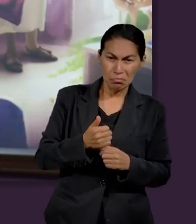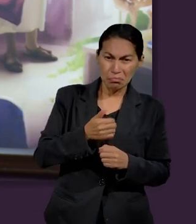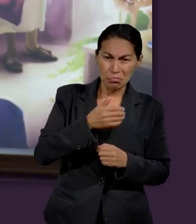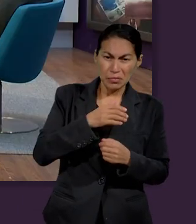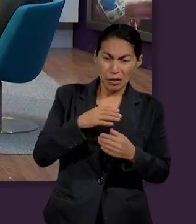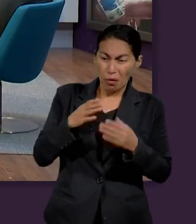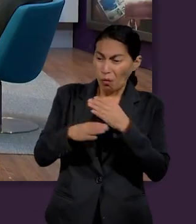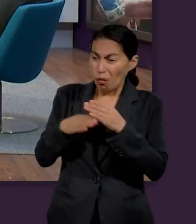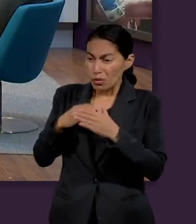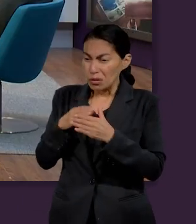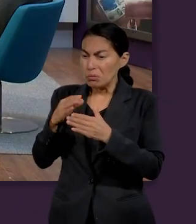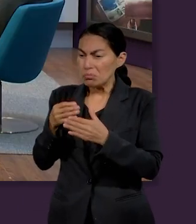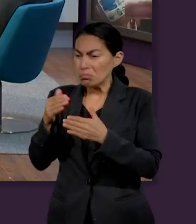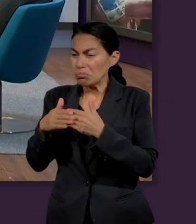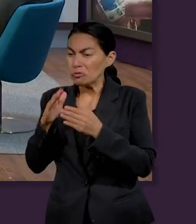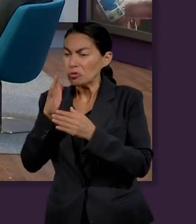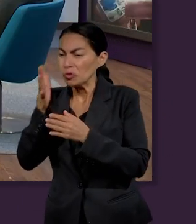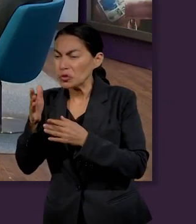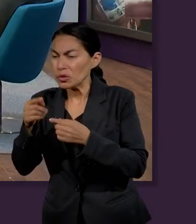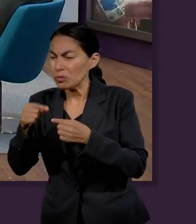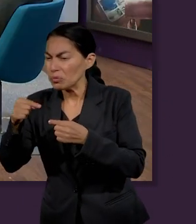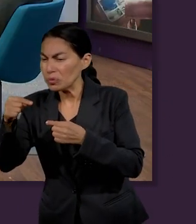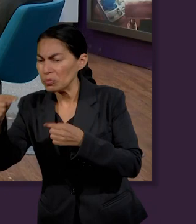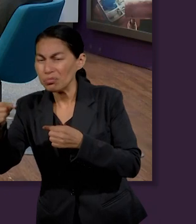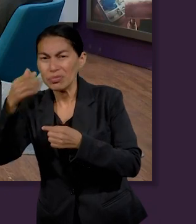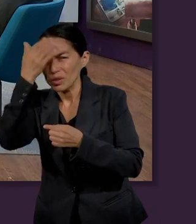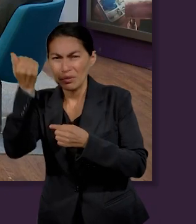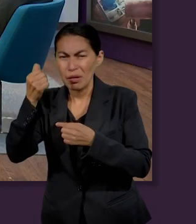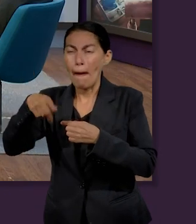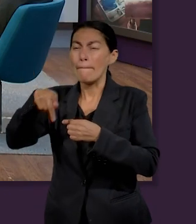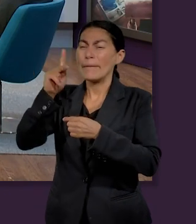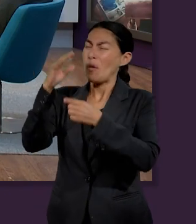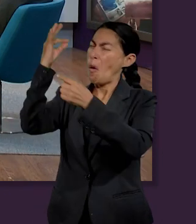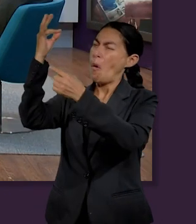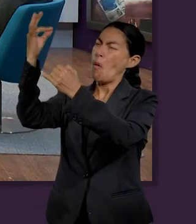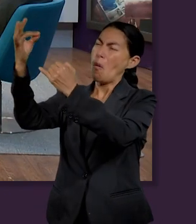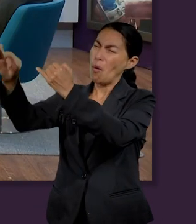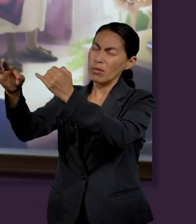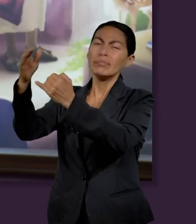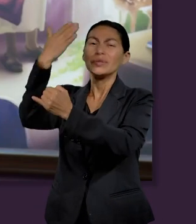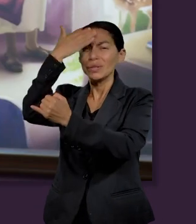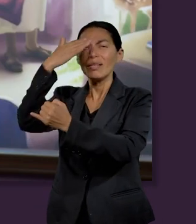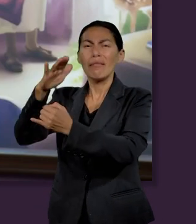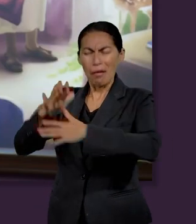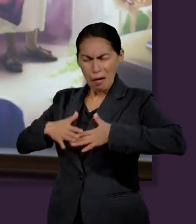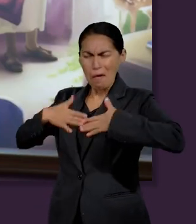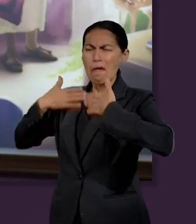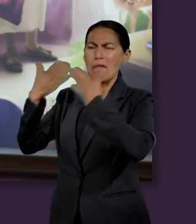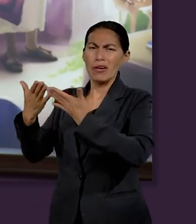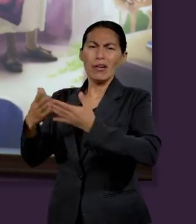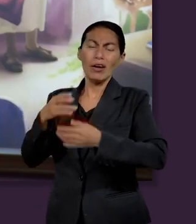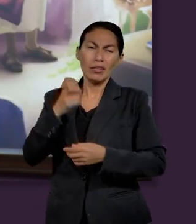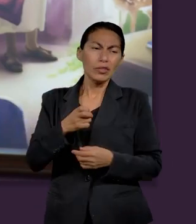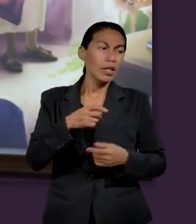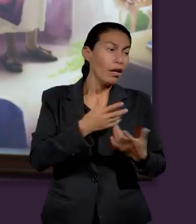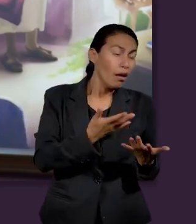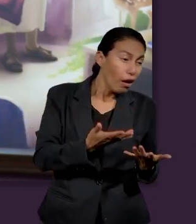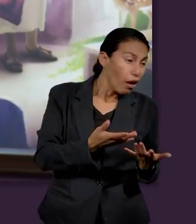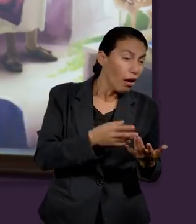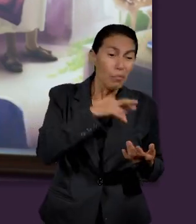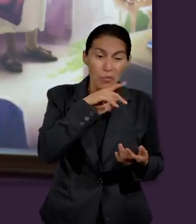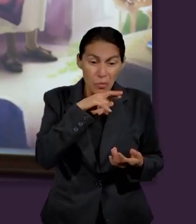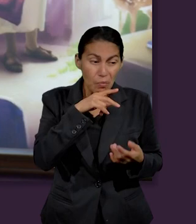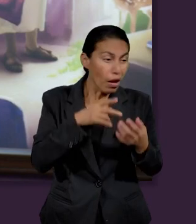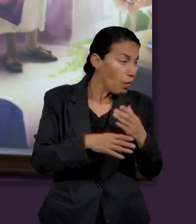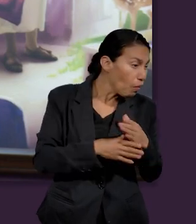puso su tesoro en las cosas que Dios le había dado en la Canaán y no se enfocó en lo que venía ni se preocupó por lo que